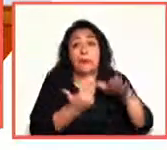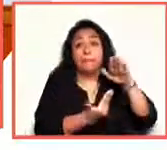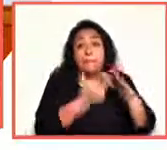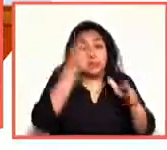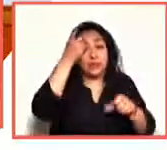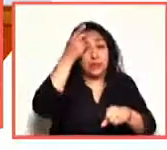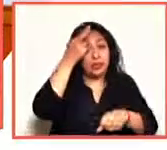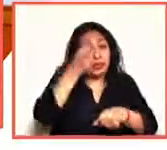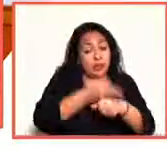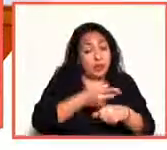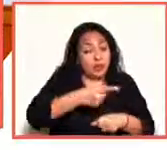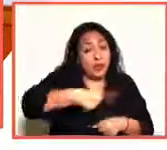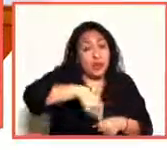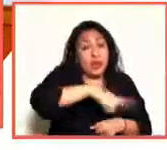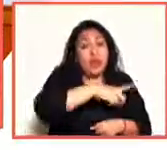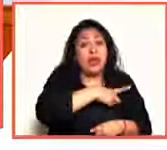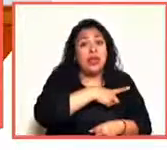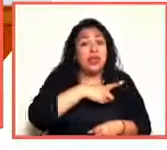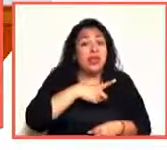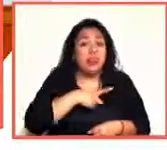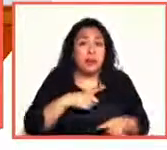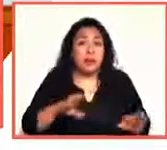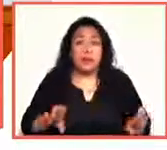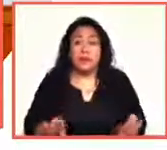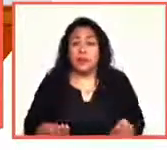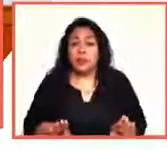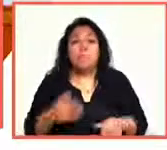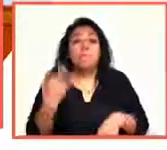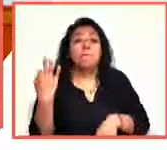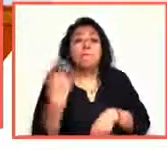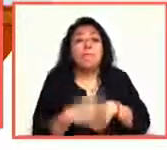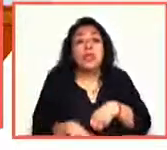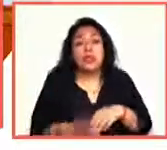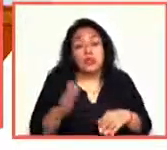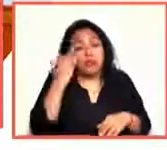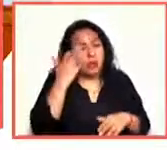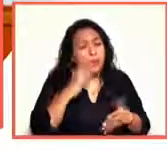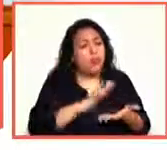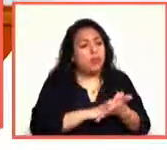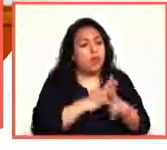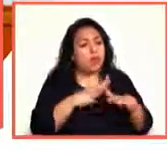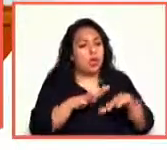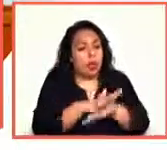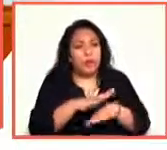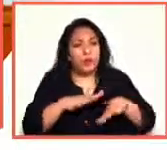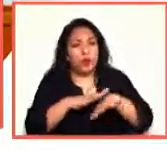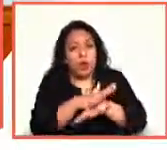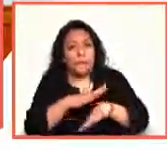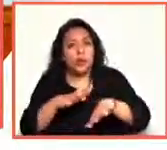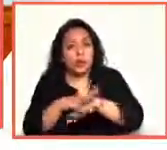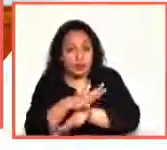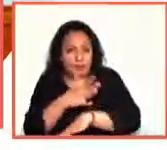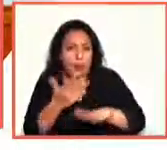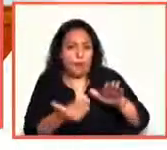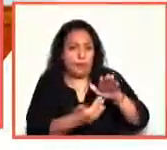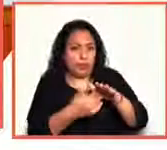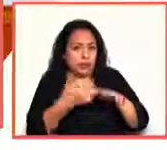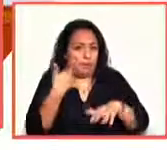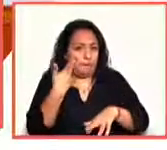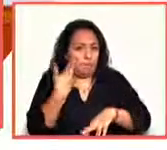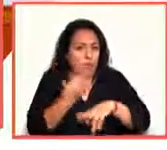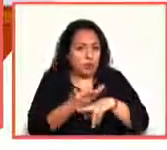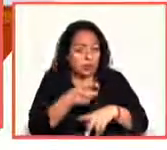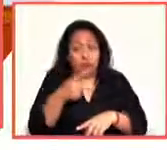tiene que ser en un momento dado de carácter temporal, una mesa transitoria. Por su parte, la actual directora del